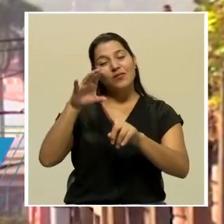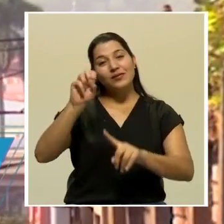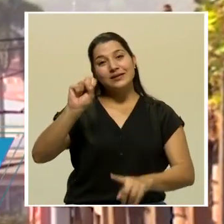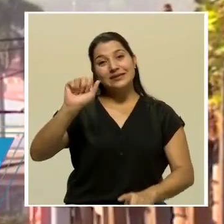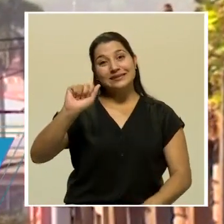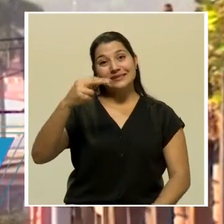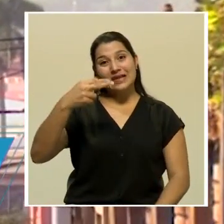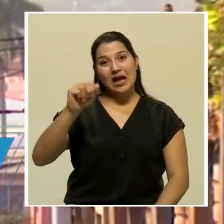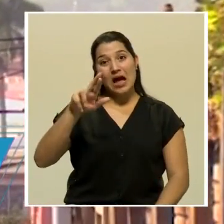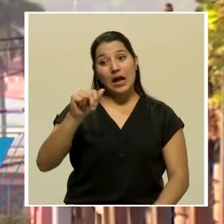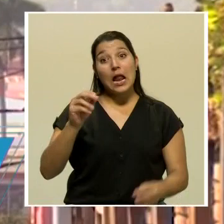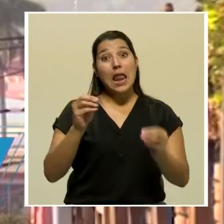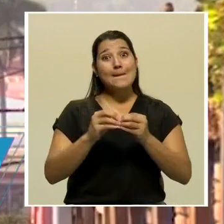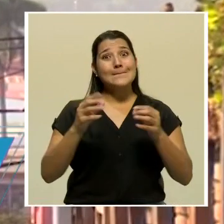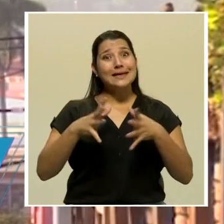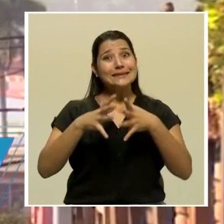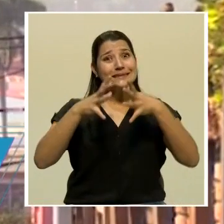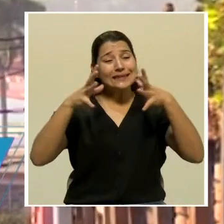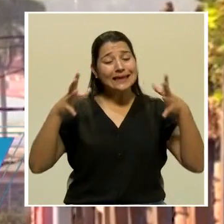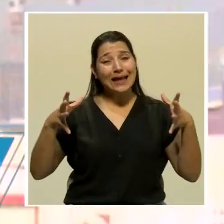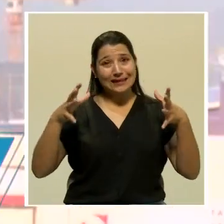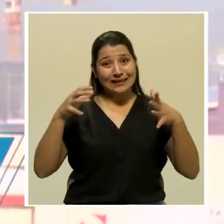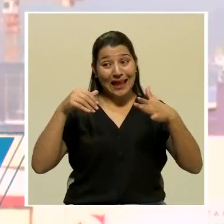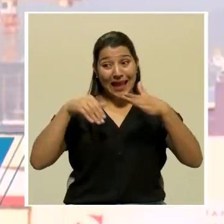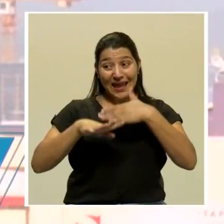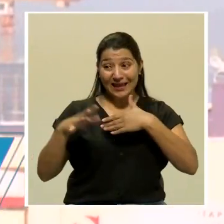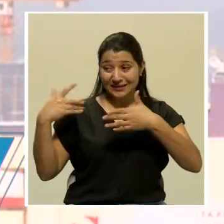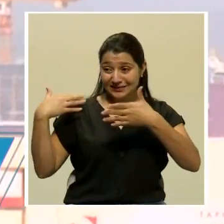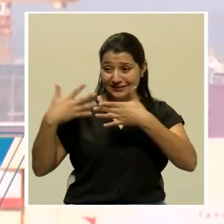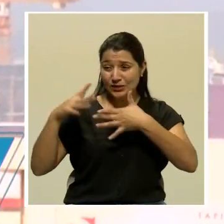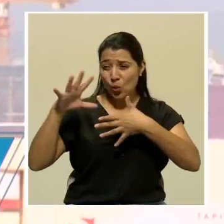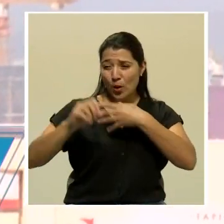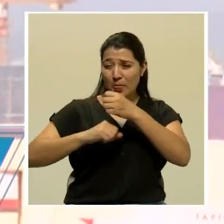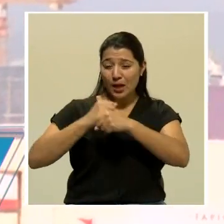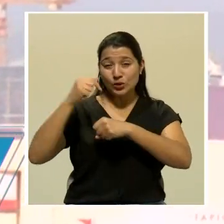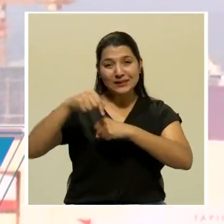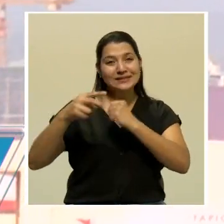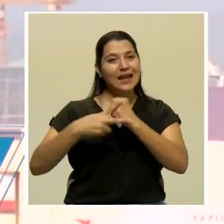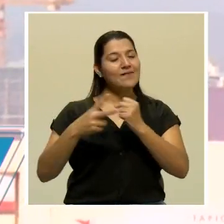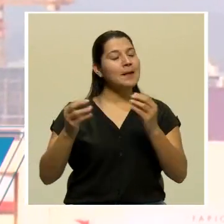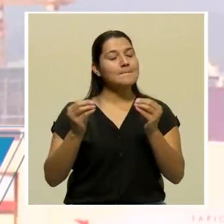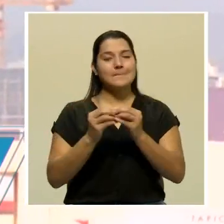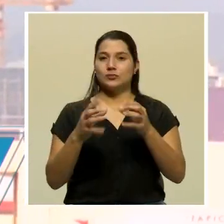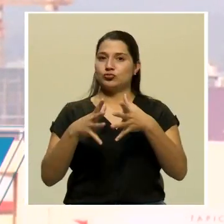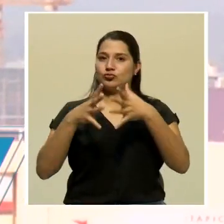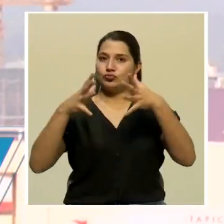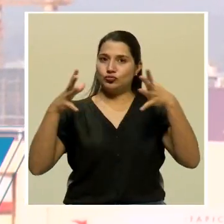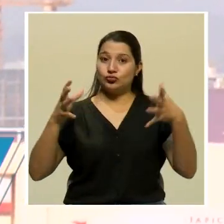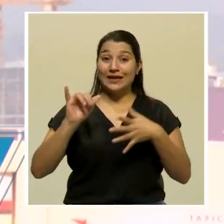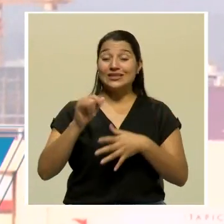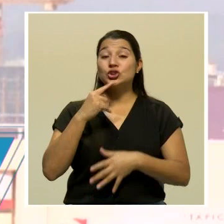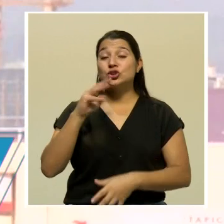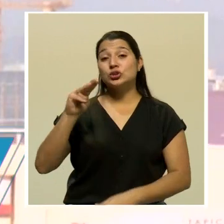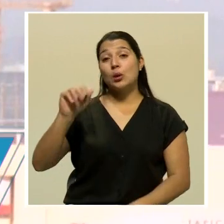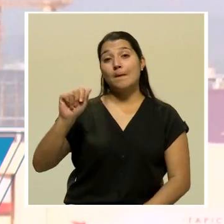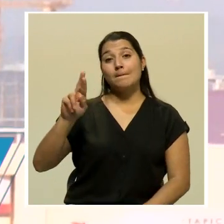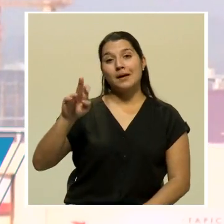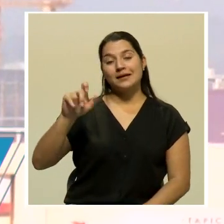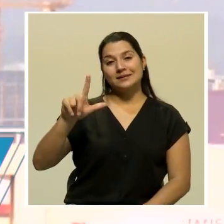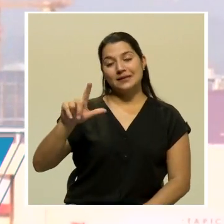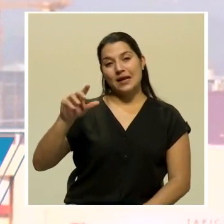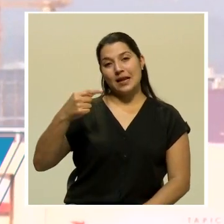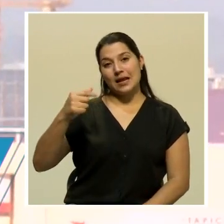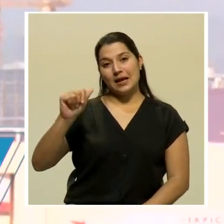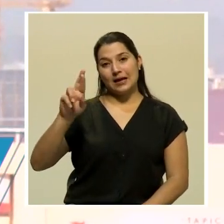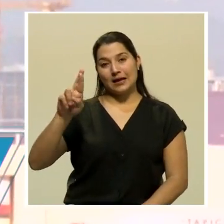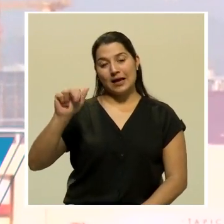50 años por su concentración de partículas y el mayor tamaño de estas. Así lo afirmó Marcial Garbanzo, investigador